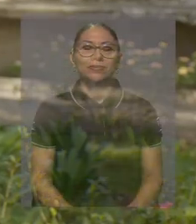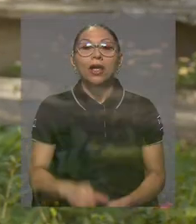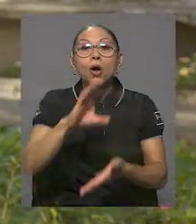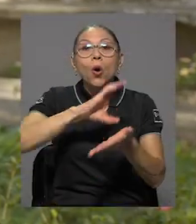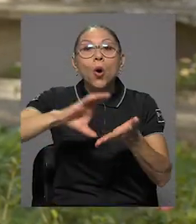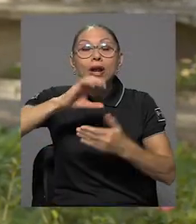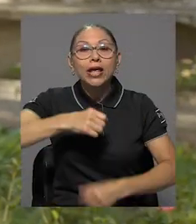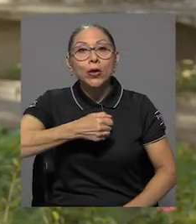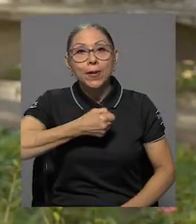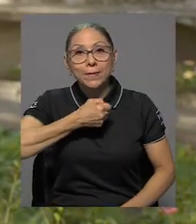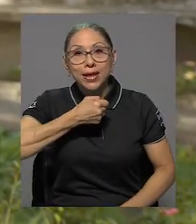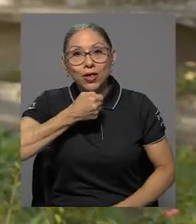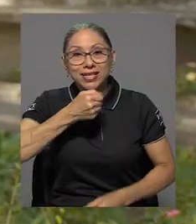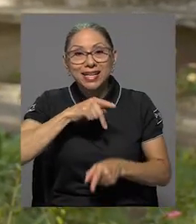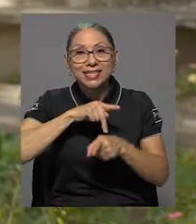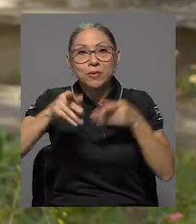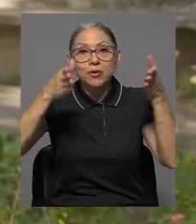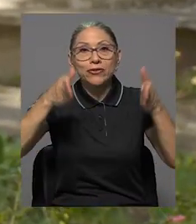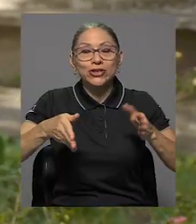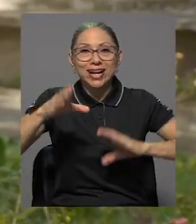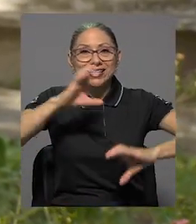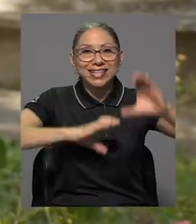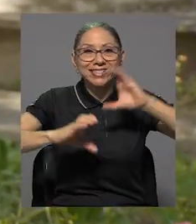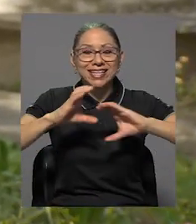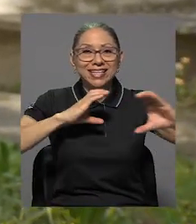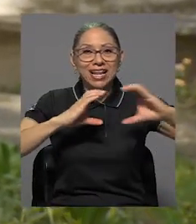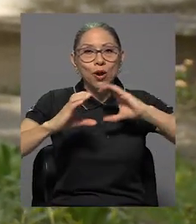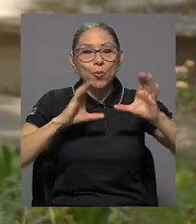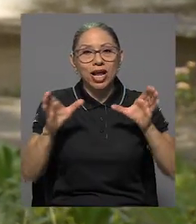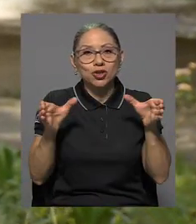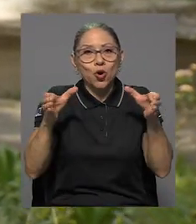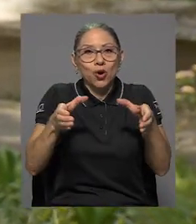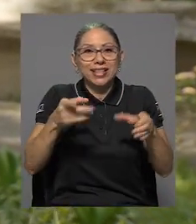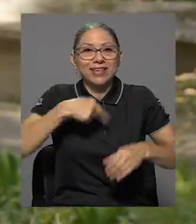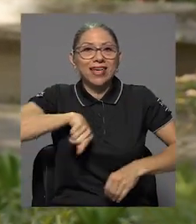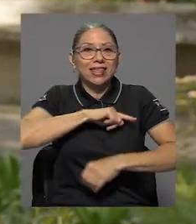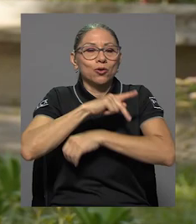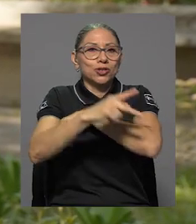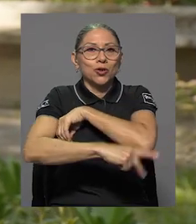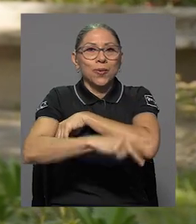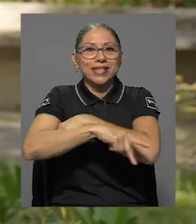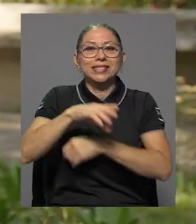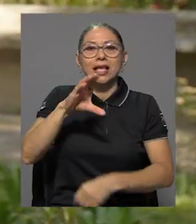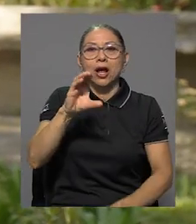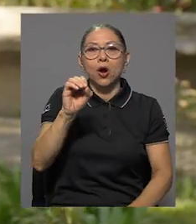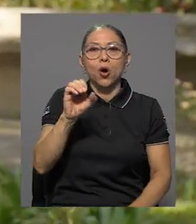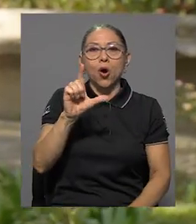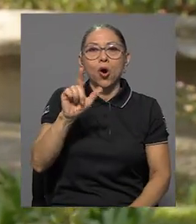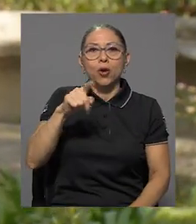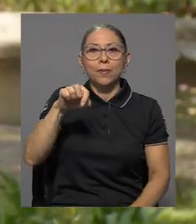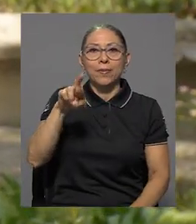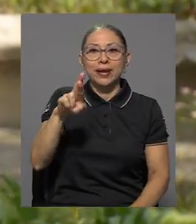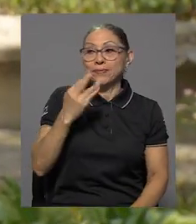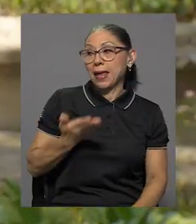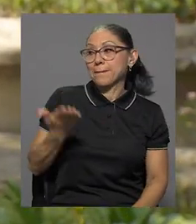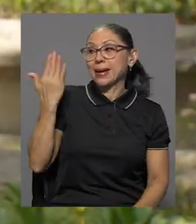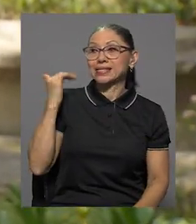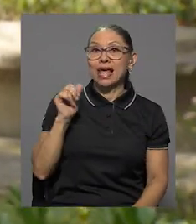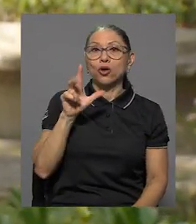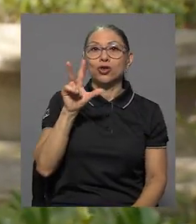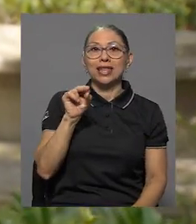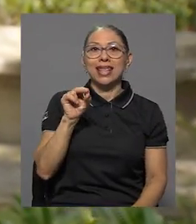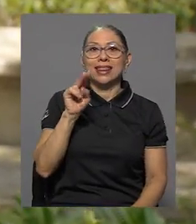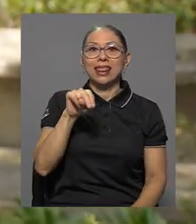El Colegio de Periodistas y Profesionales en Ciencias de la Comunicación Colectiva de Nuestro País, el COLPER, otorgó el pasado 30 de